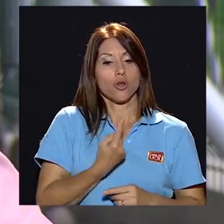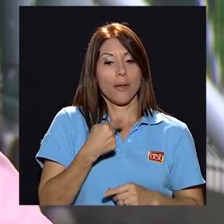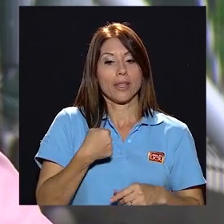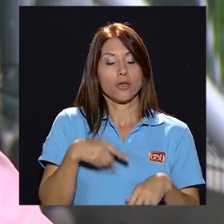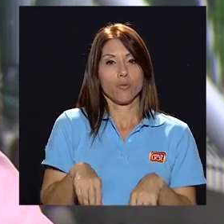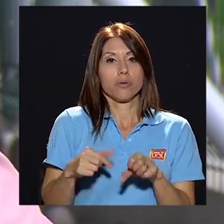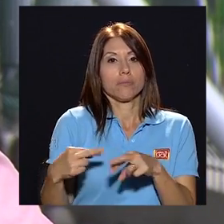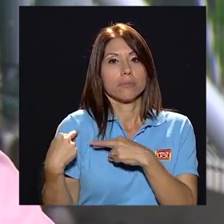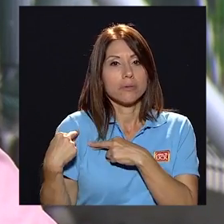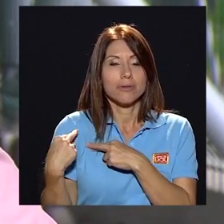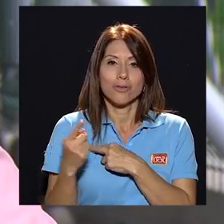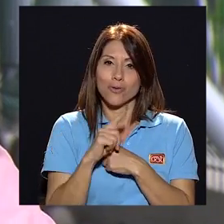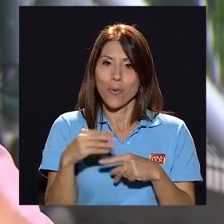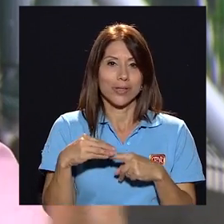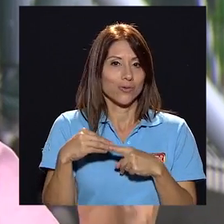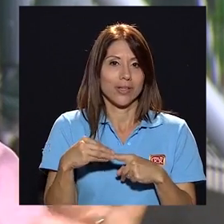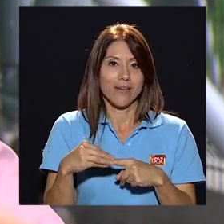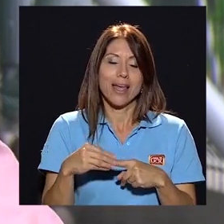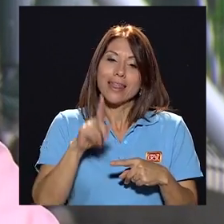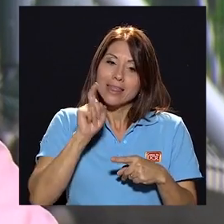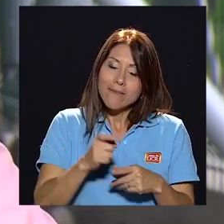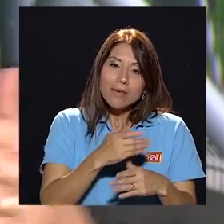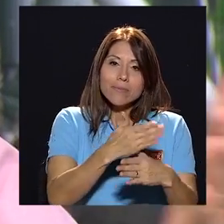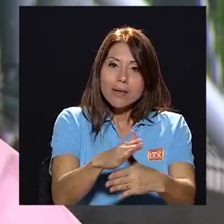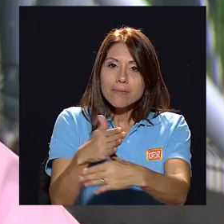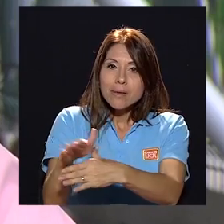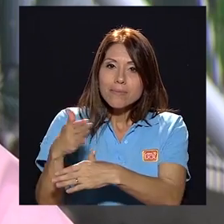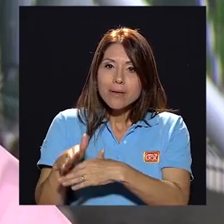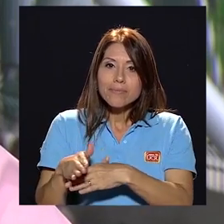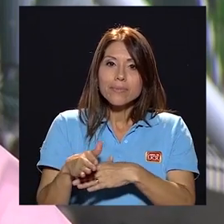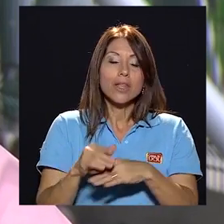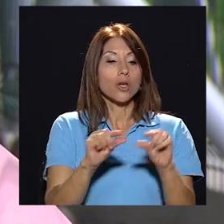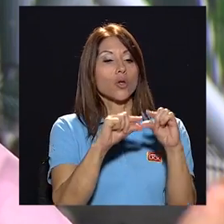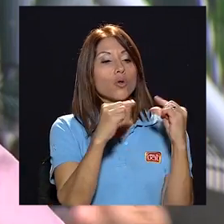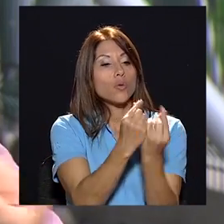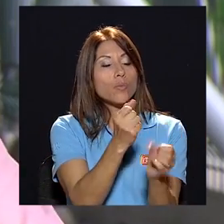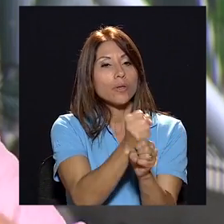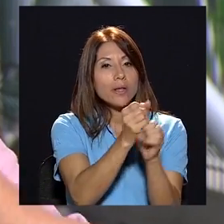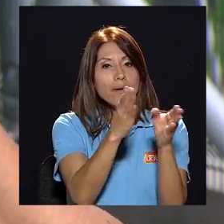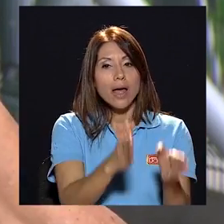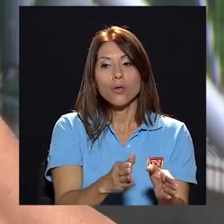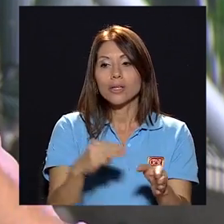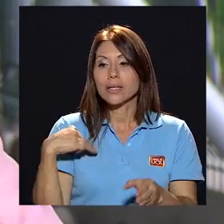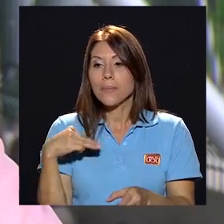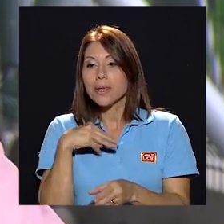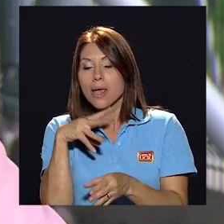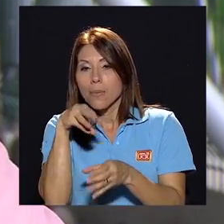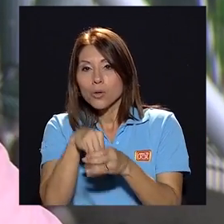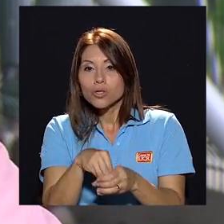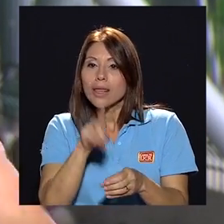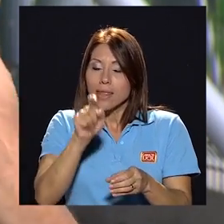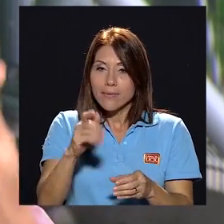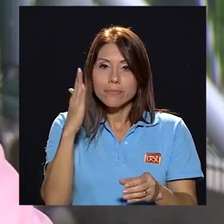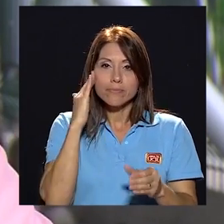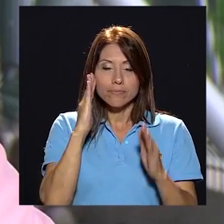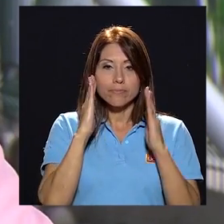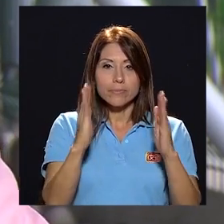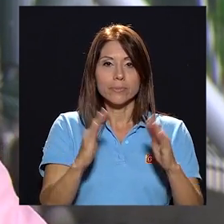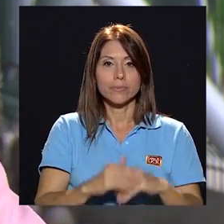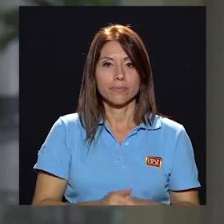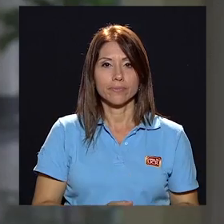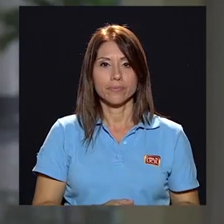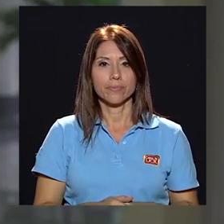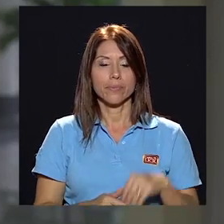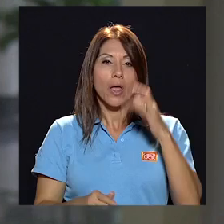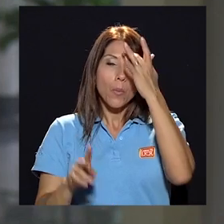exclusiva del representante entonces se le dirá al sindicato se le dirá a los miembros de la comunidad universitaria y cada uno que tome sus previsiones y acciones